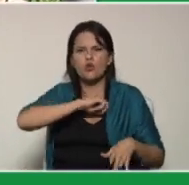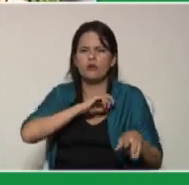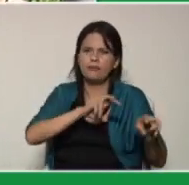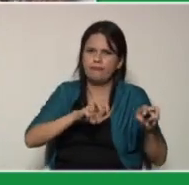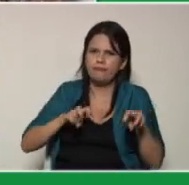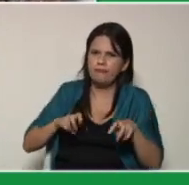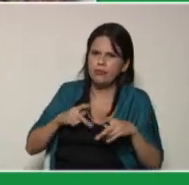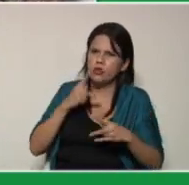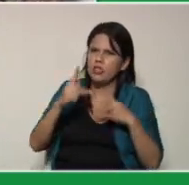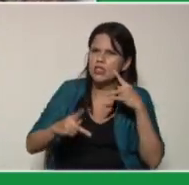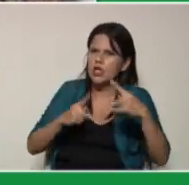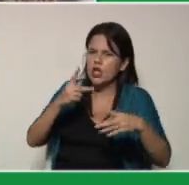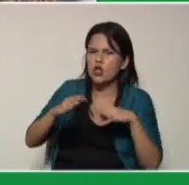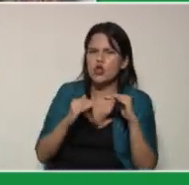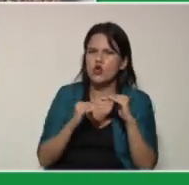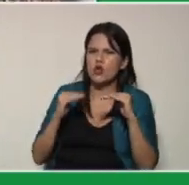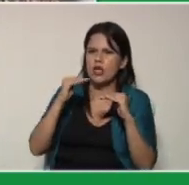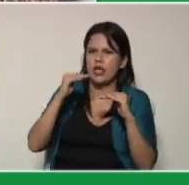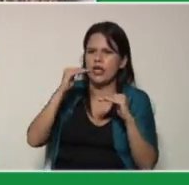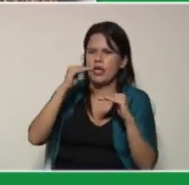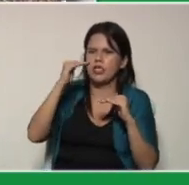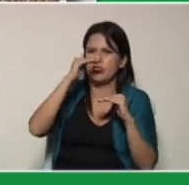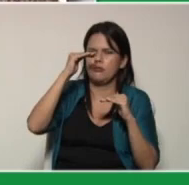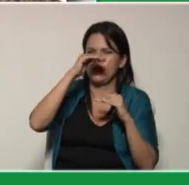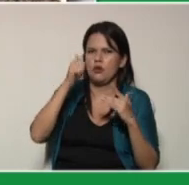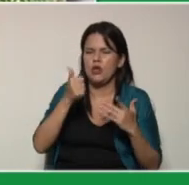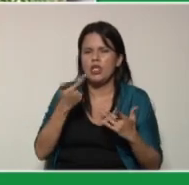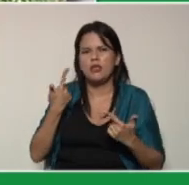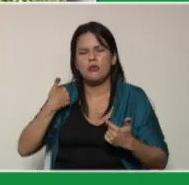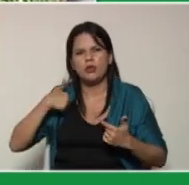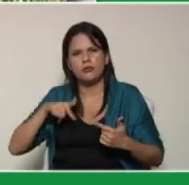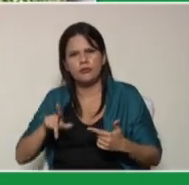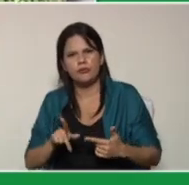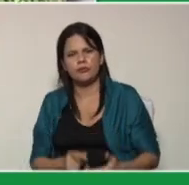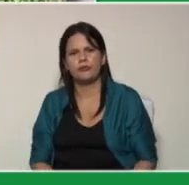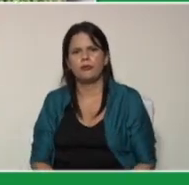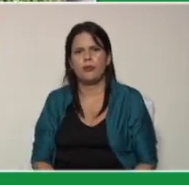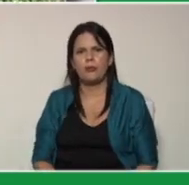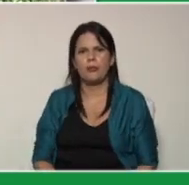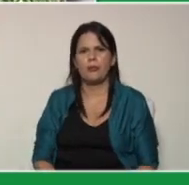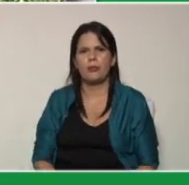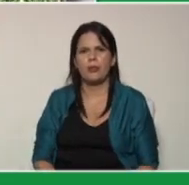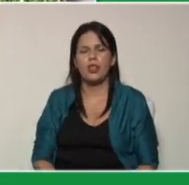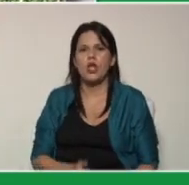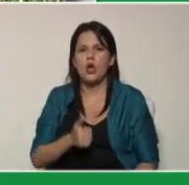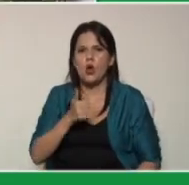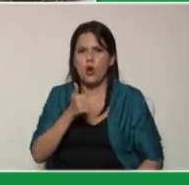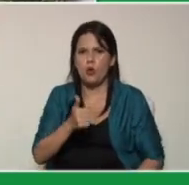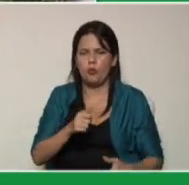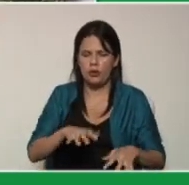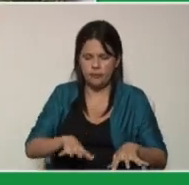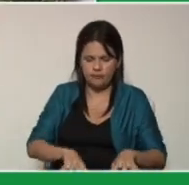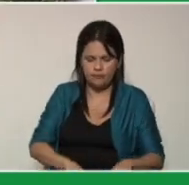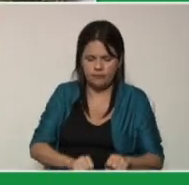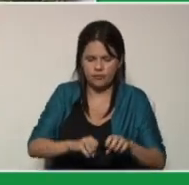desarrollo y un crecimiento radicular debemos de tener un buen sustrato este sustrato lo logramos